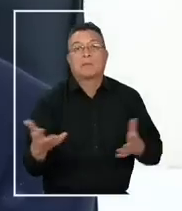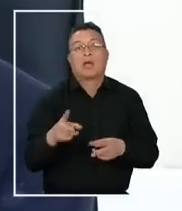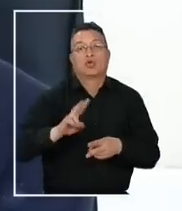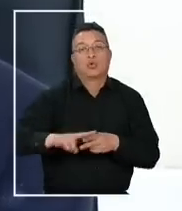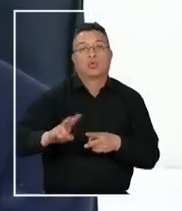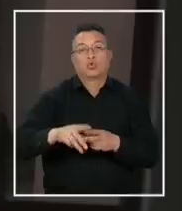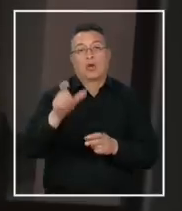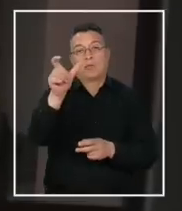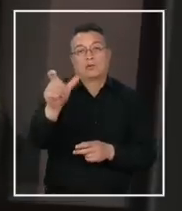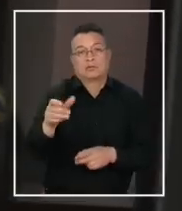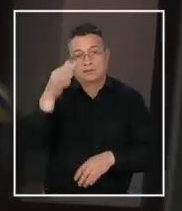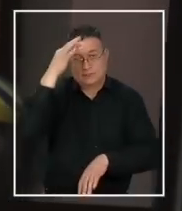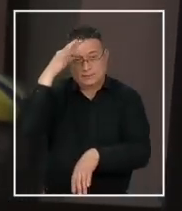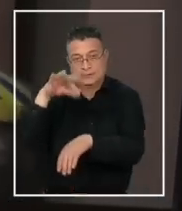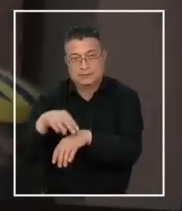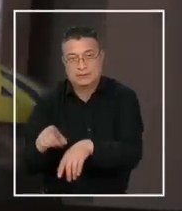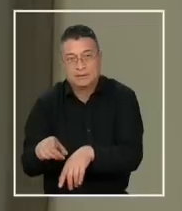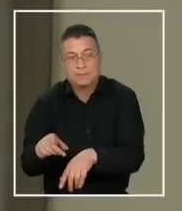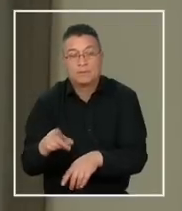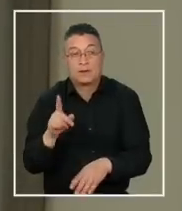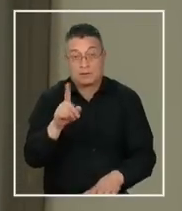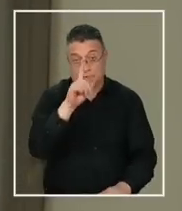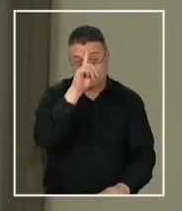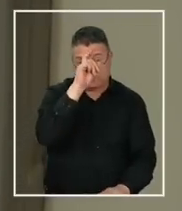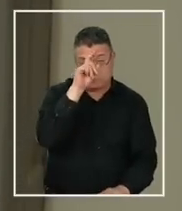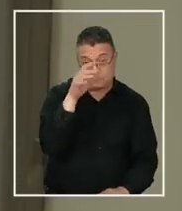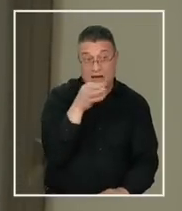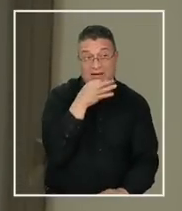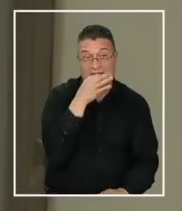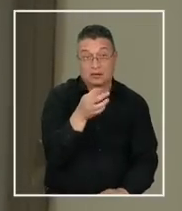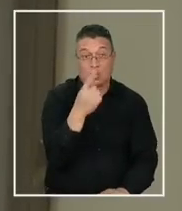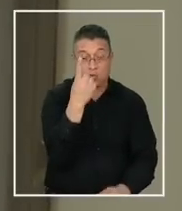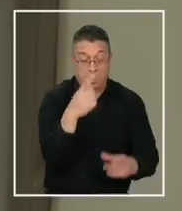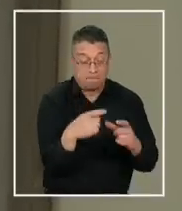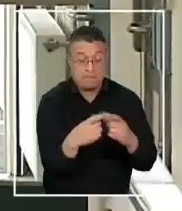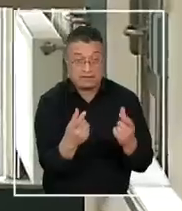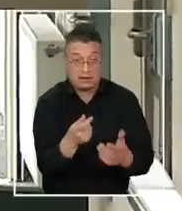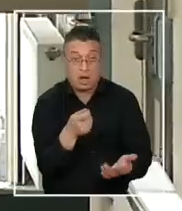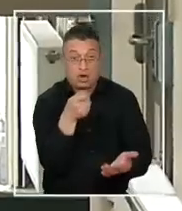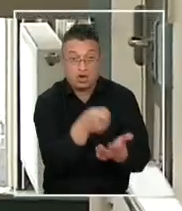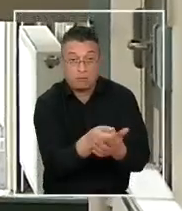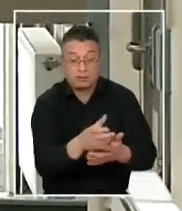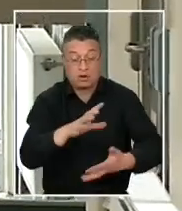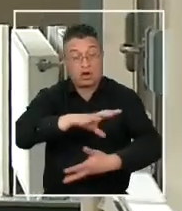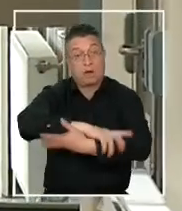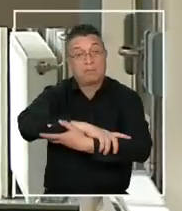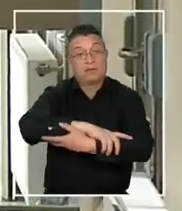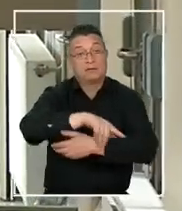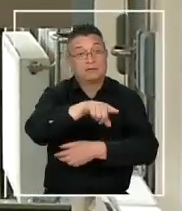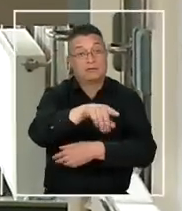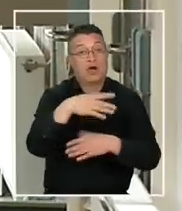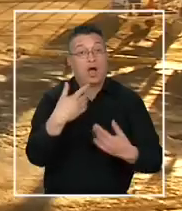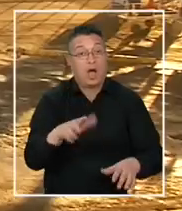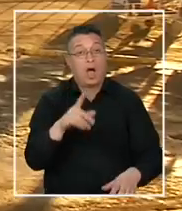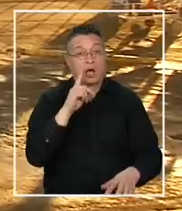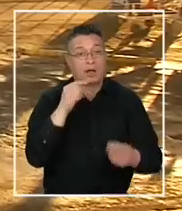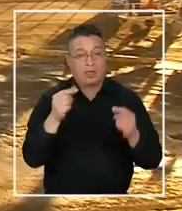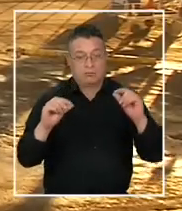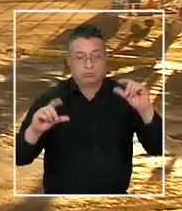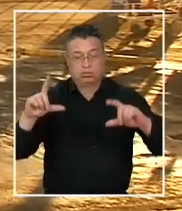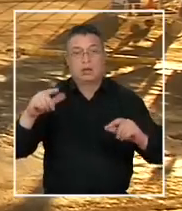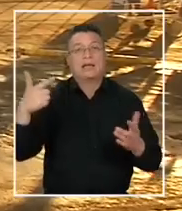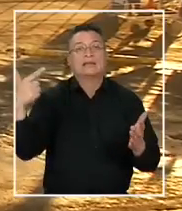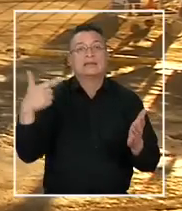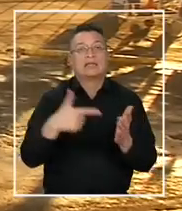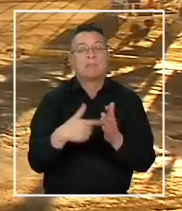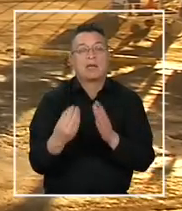solución a un paciente. Desde el recinto asistencial advierten que por cada pasaje que adquieren a través del convenio marco, hay una diferencia promedio de 7